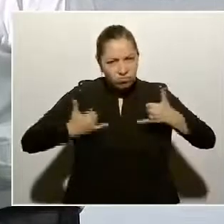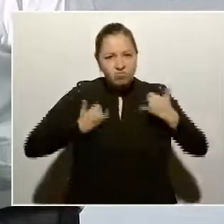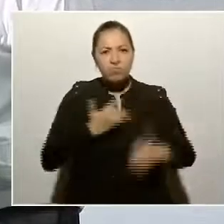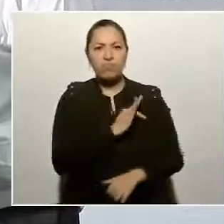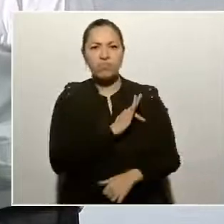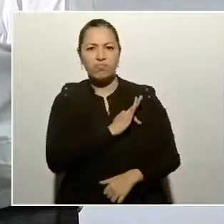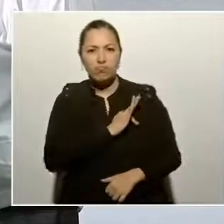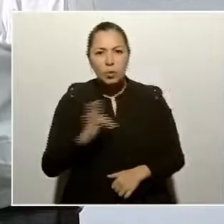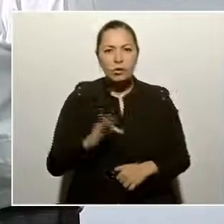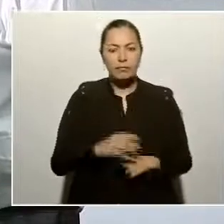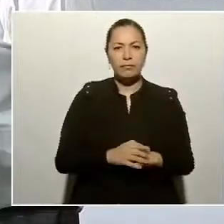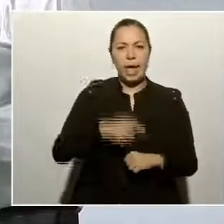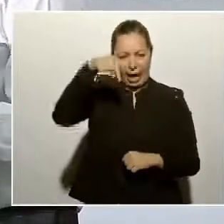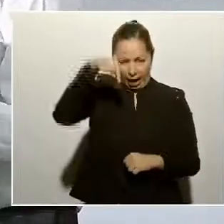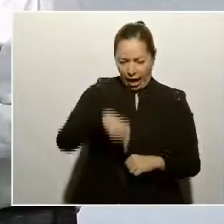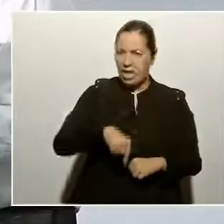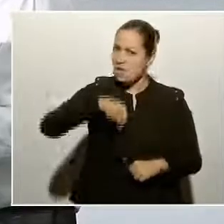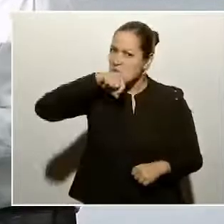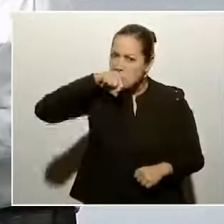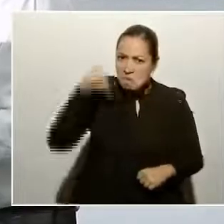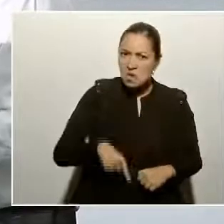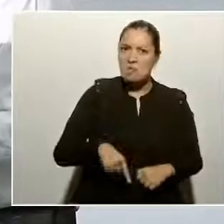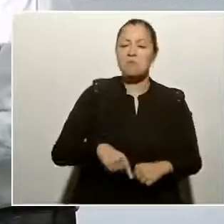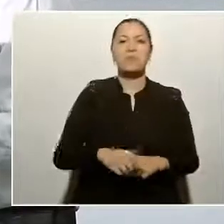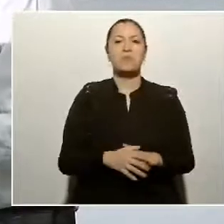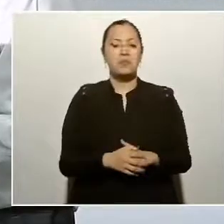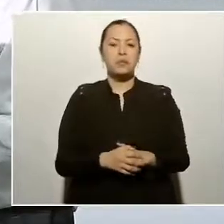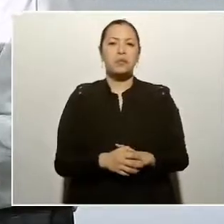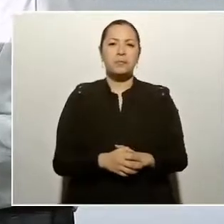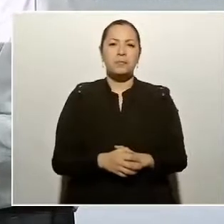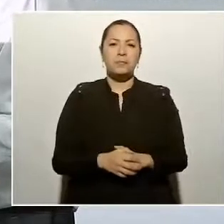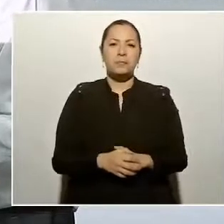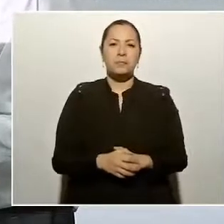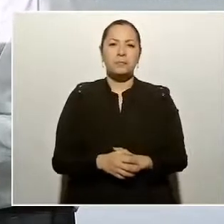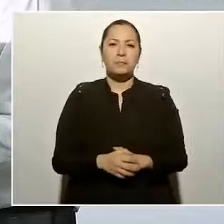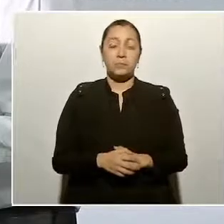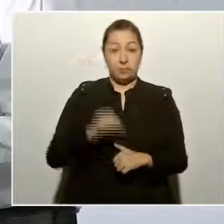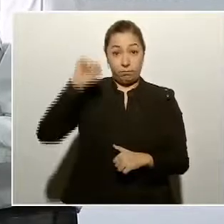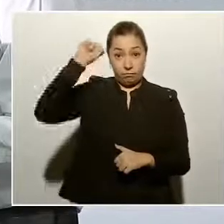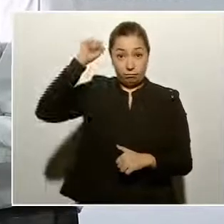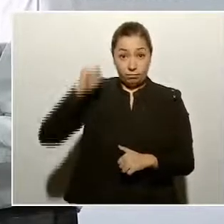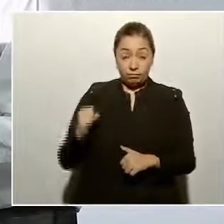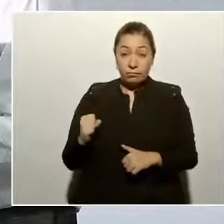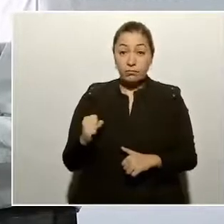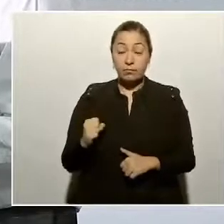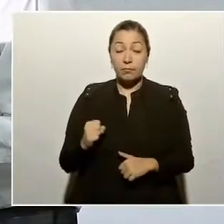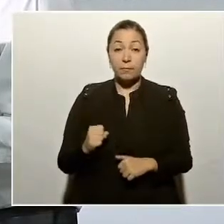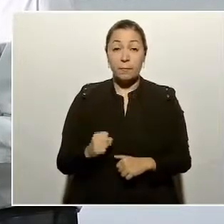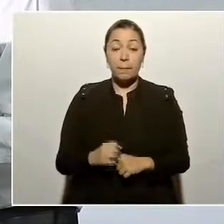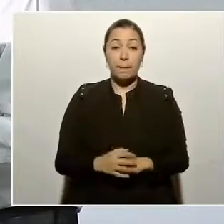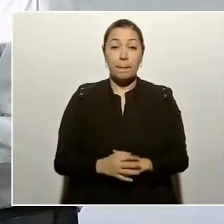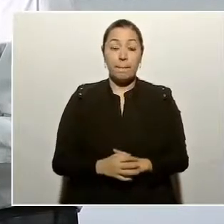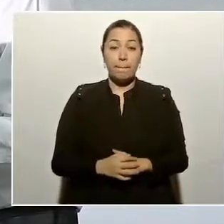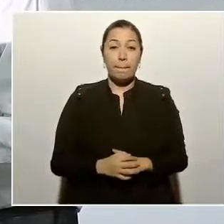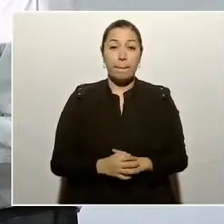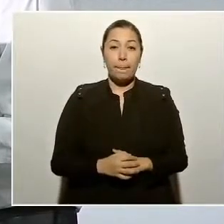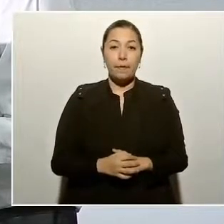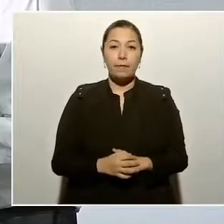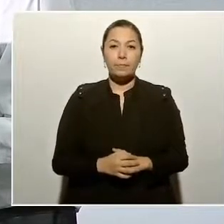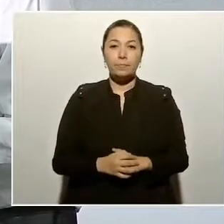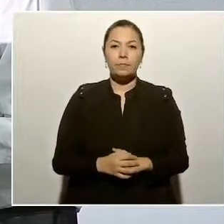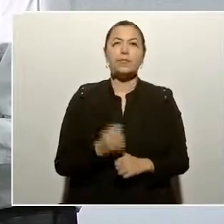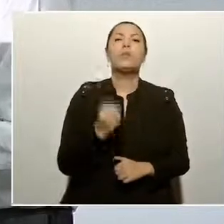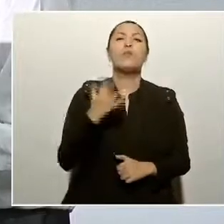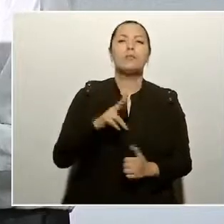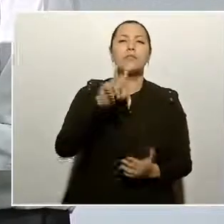Aquí también, en Sinaloa, 18